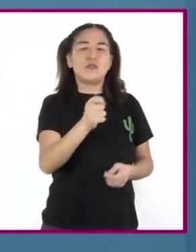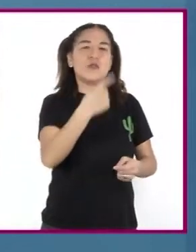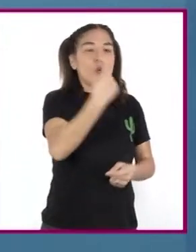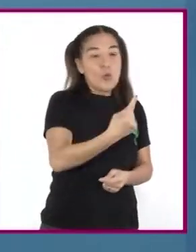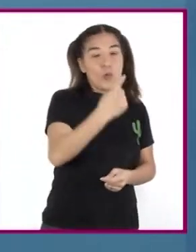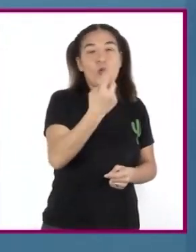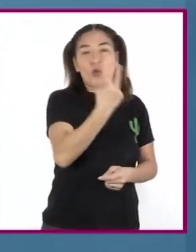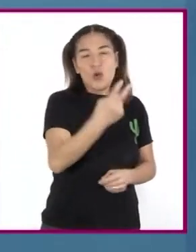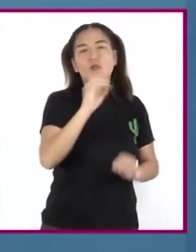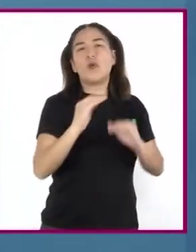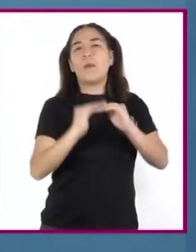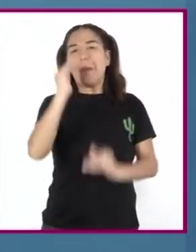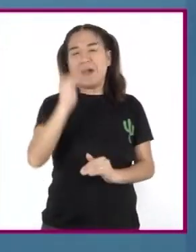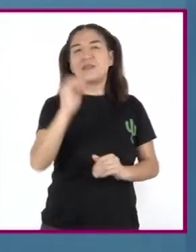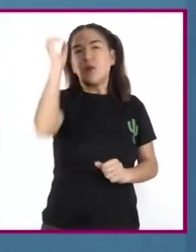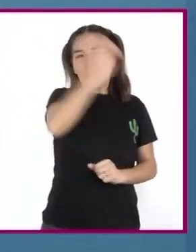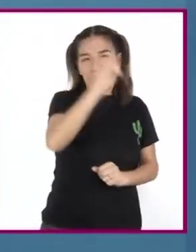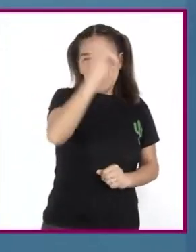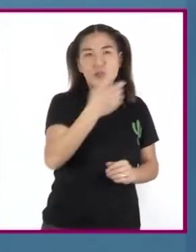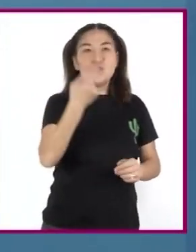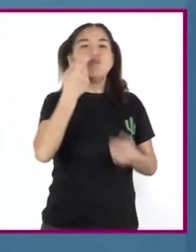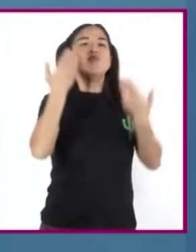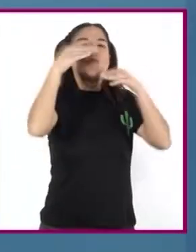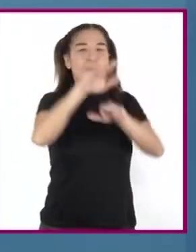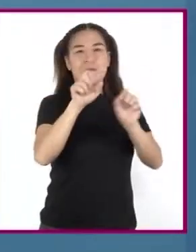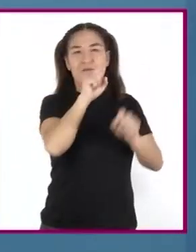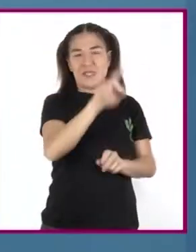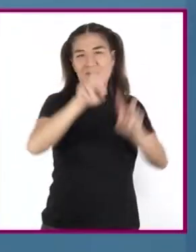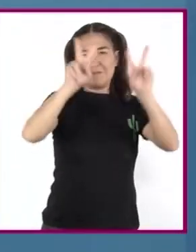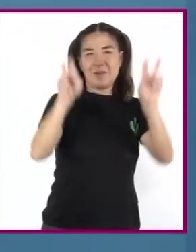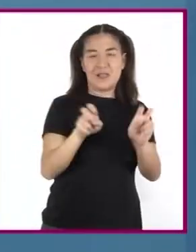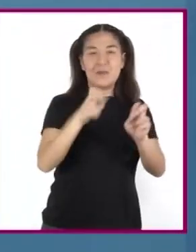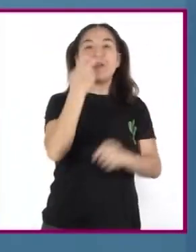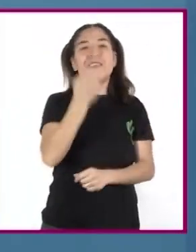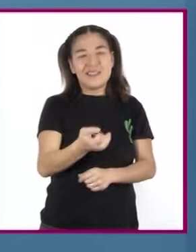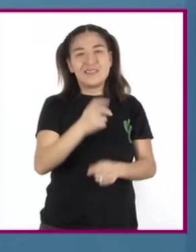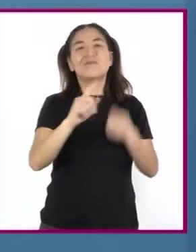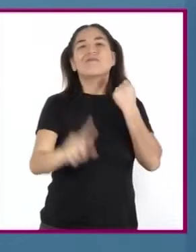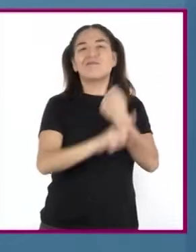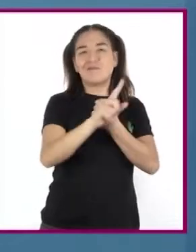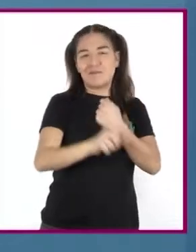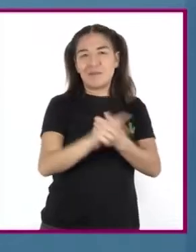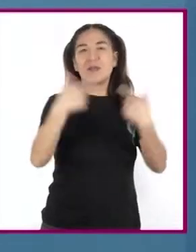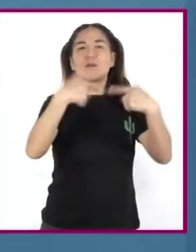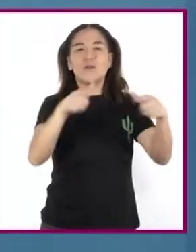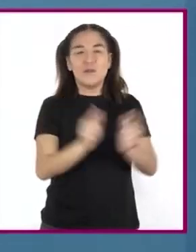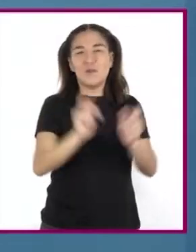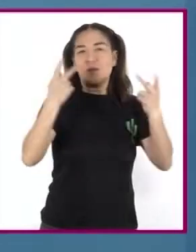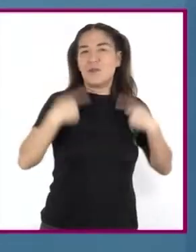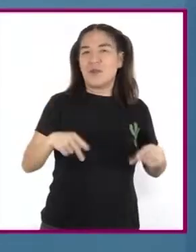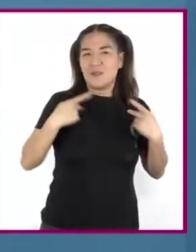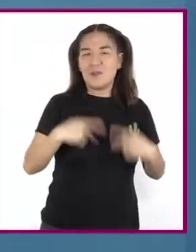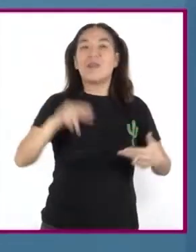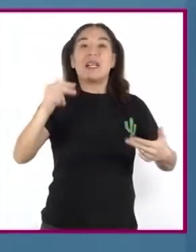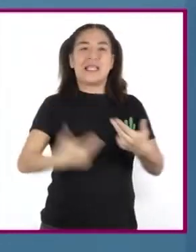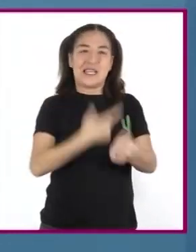sobre un mismo aspecto, por lo que se afecta la relación entre las personas, grupos y naciones.